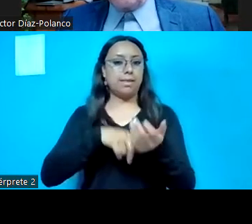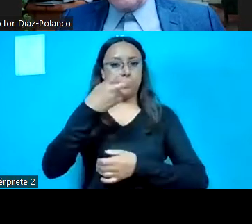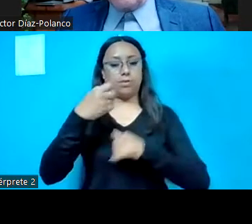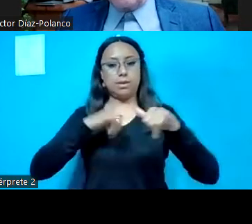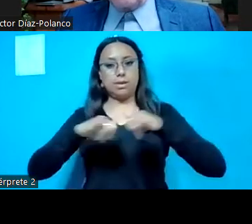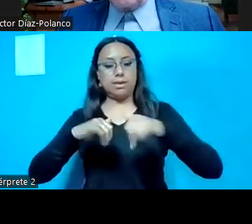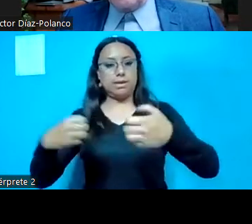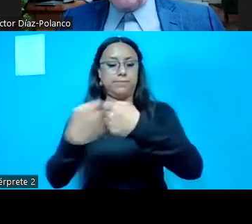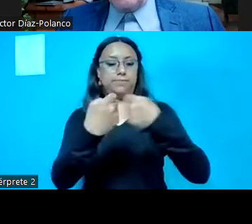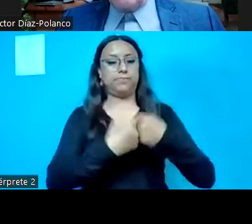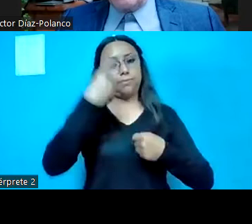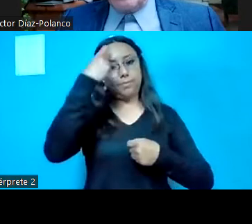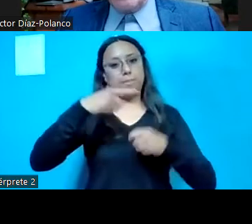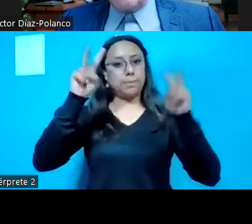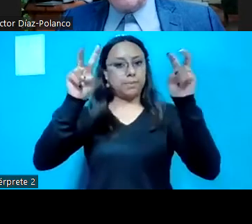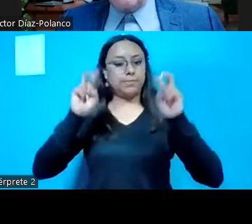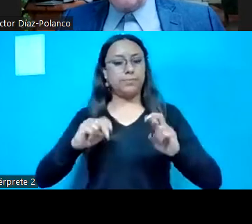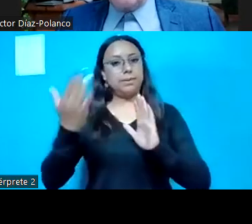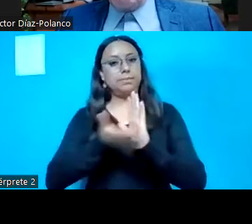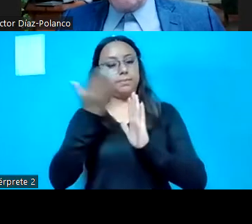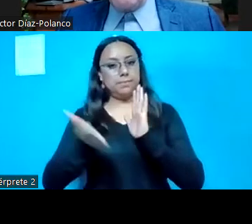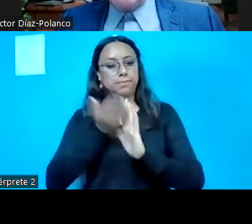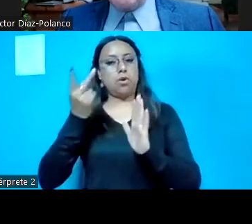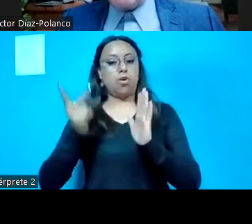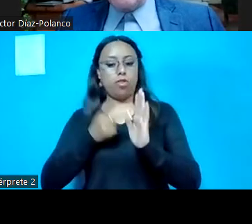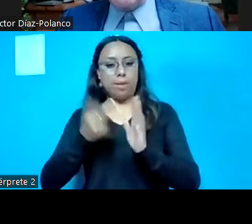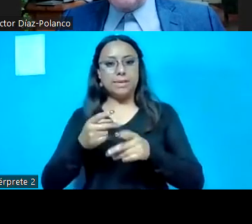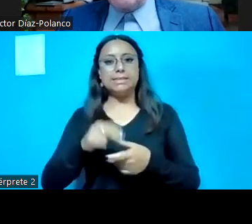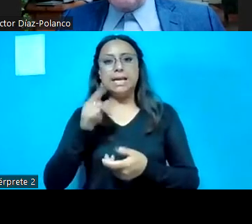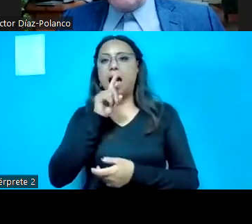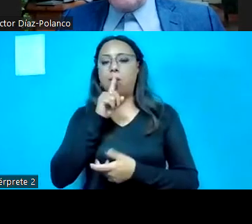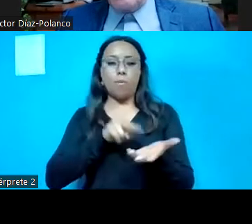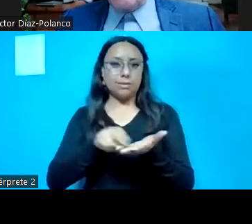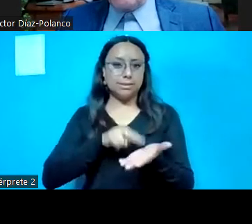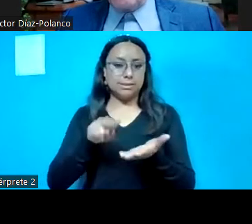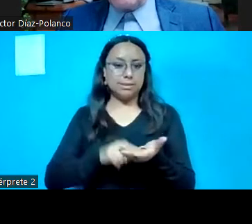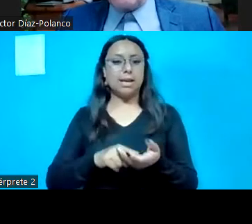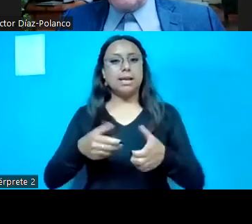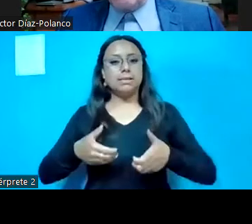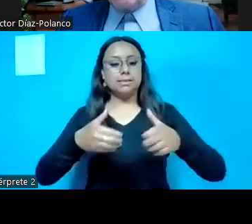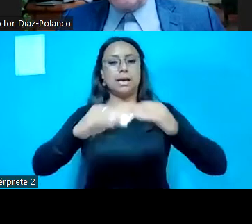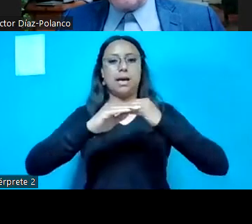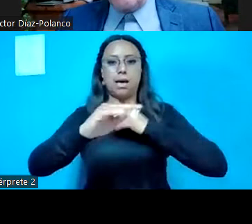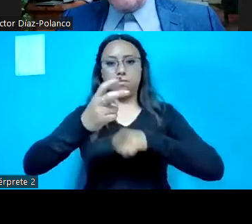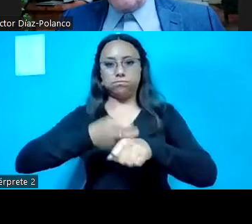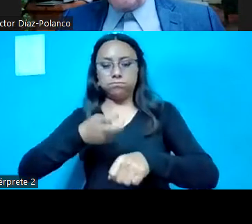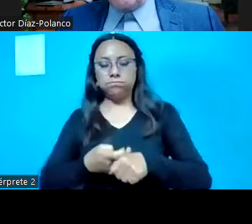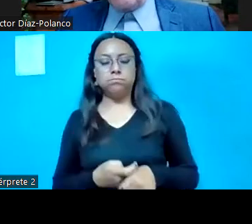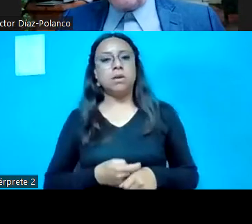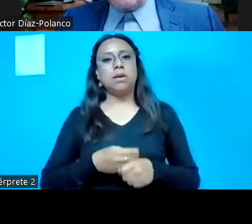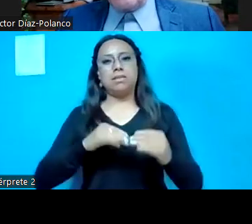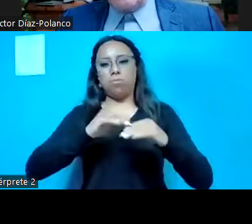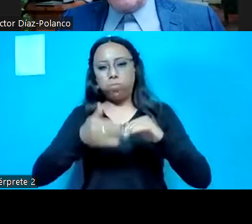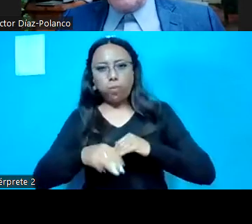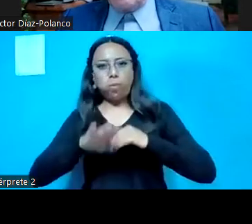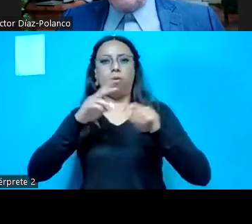rubros de reconstrucción del drenaje, repavimentación, bacheo, obras hidráulicas, así como